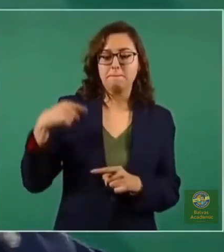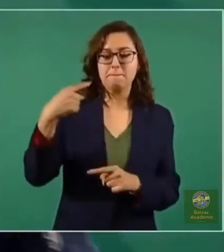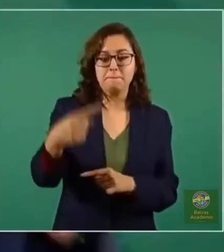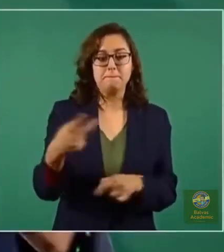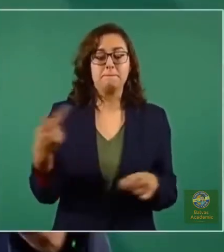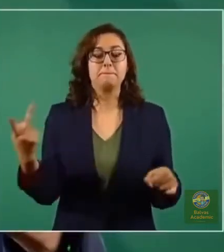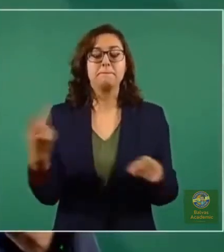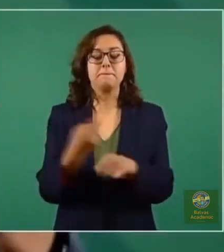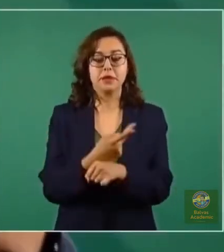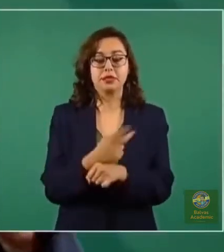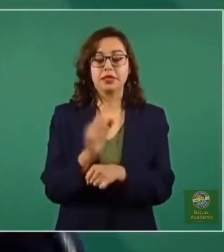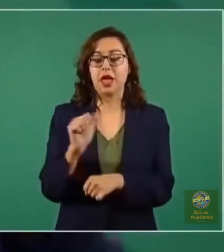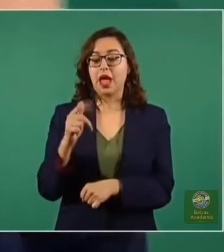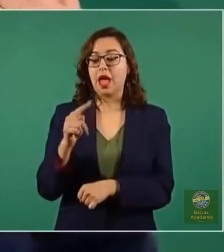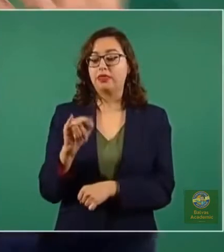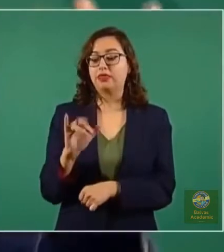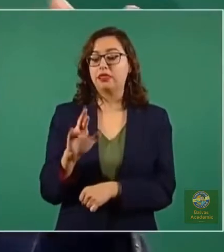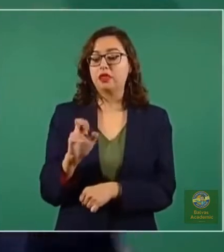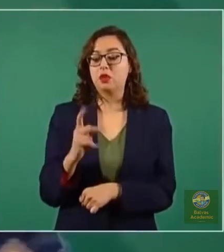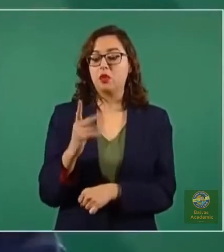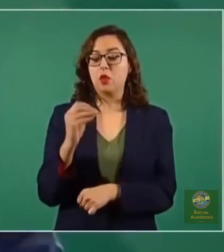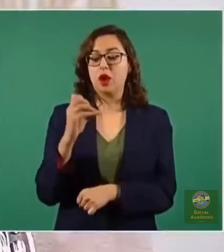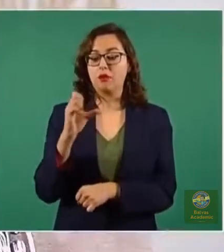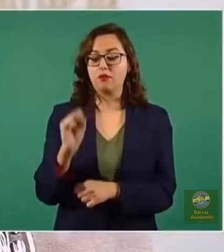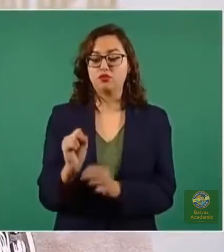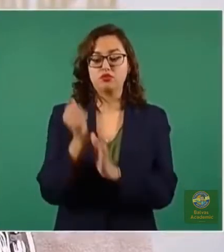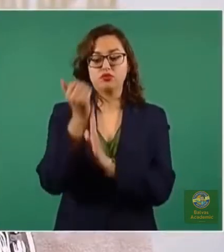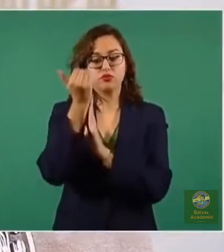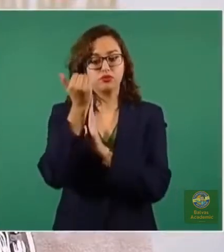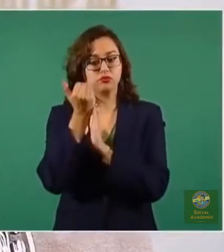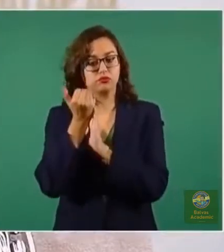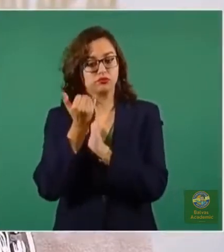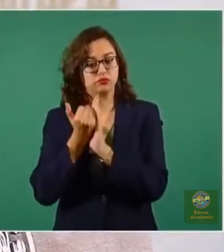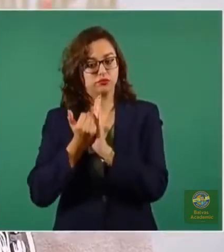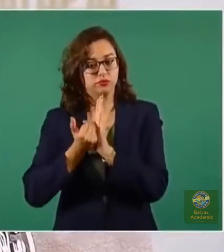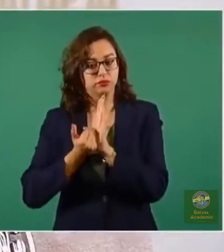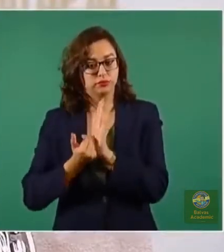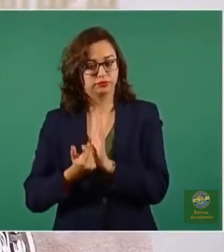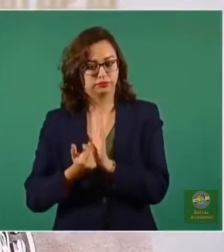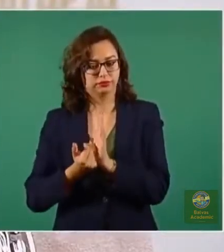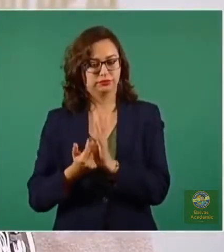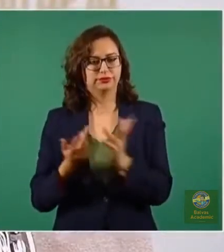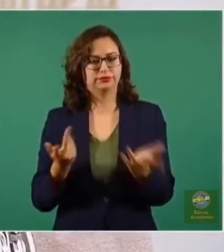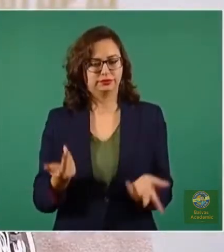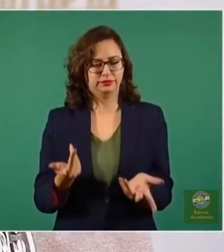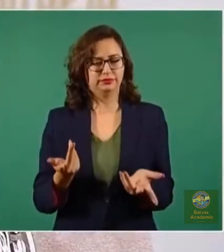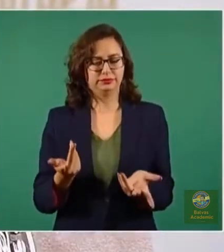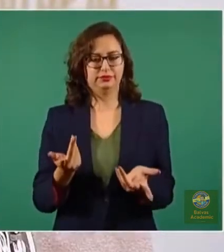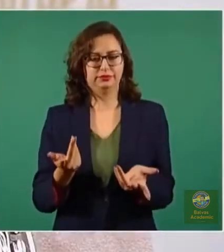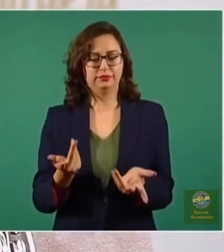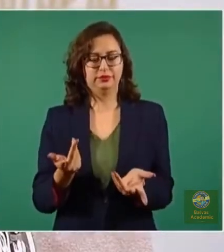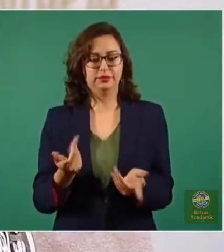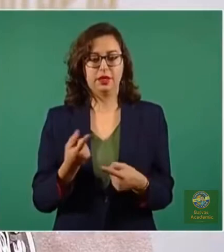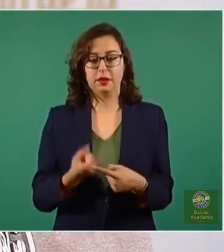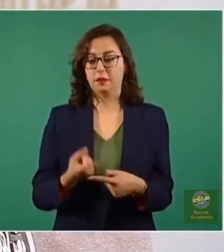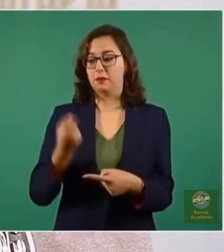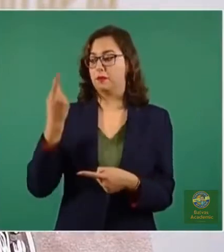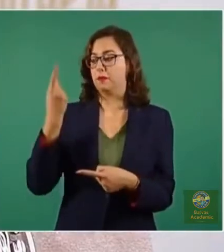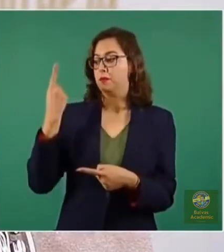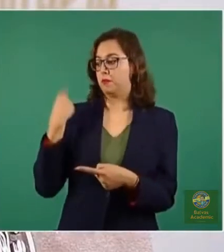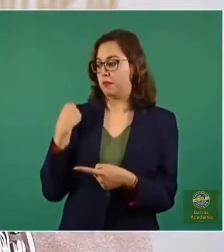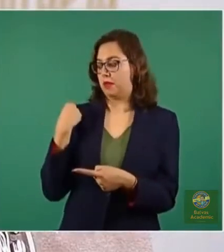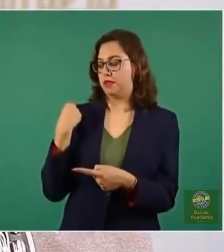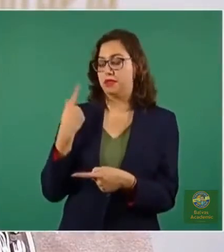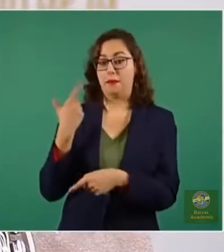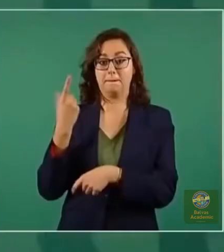reducen con respecto a la cantidad máxima que se logró a las pocas semanas de la inyección, pero